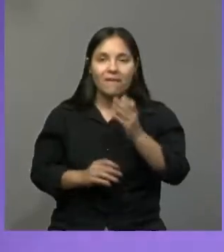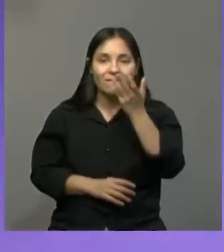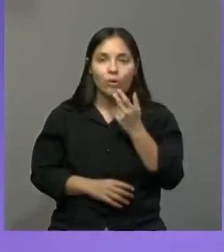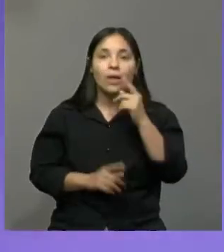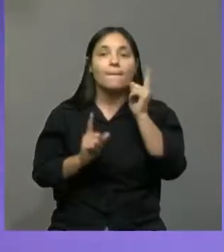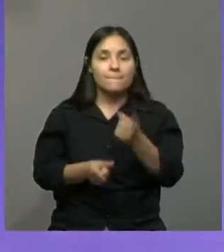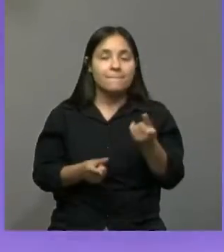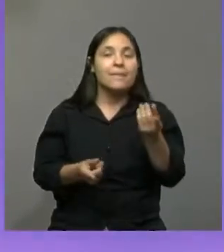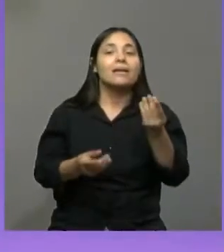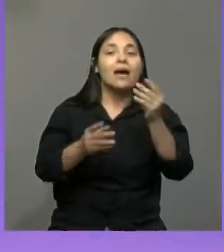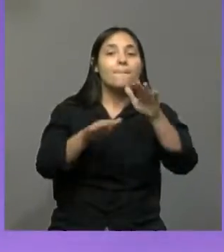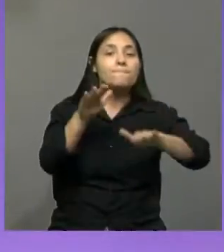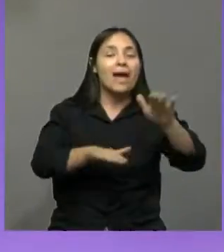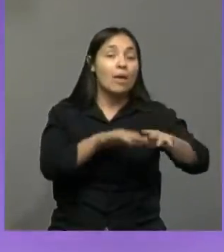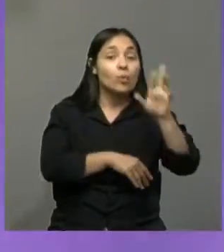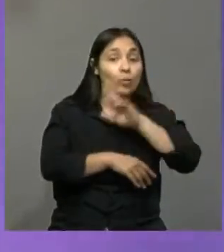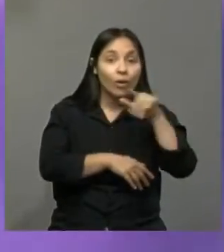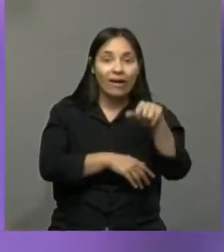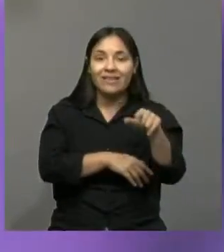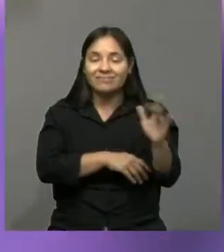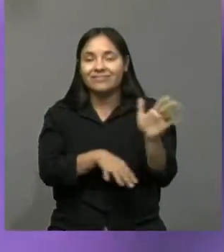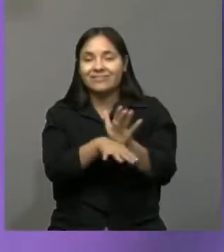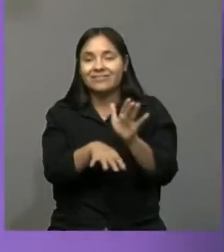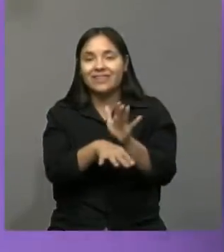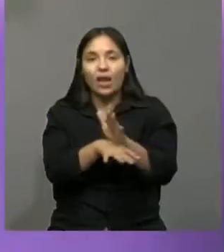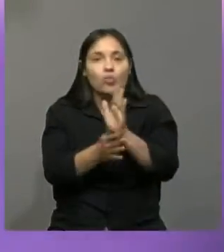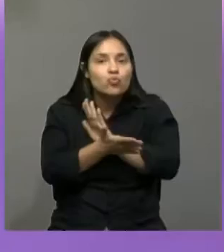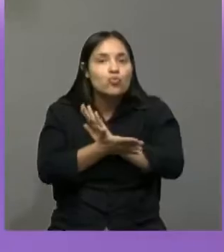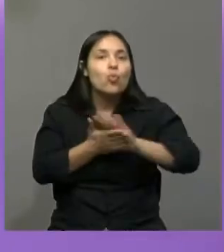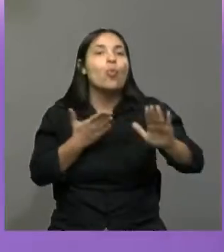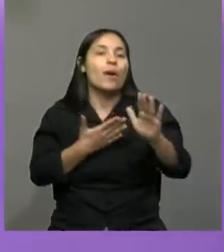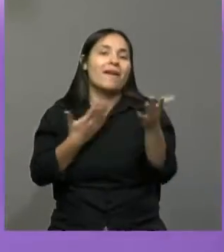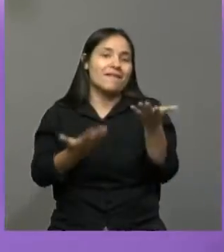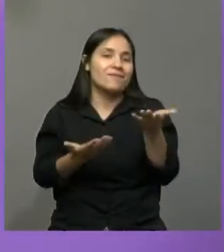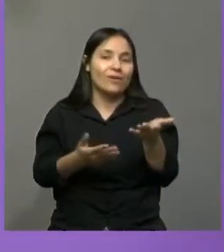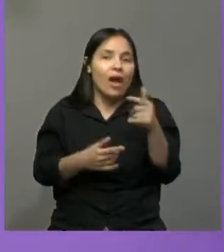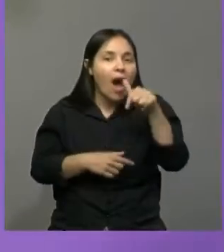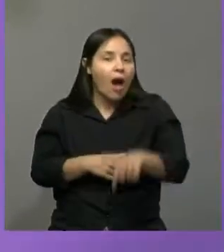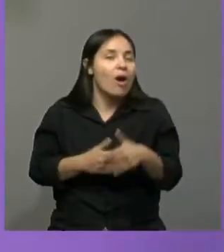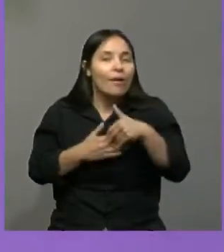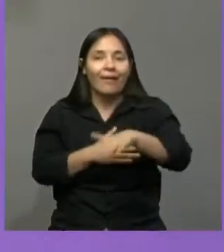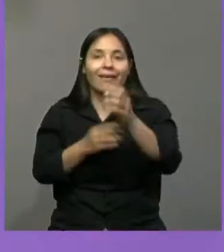malambo femenino, que dentro de todo es algo muy nuevo, muy de ahora.